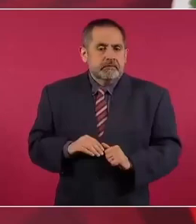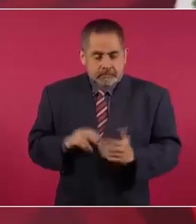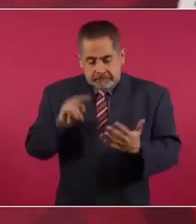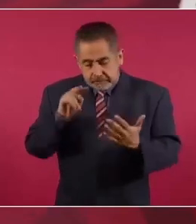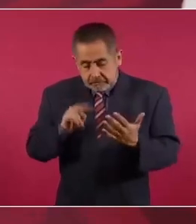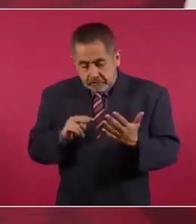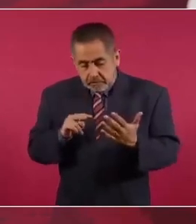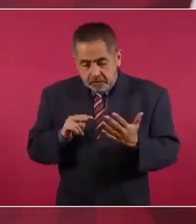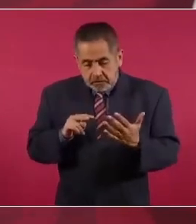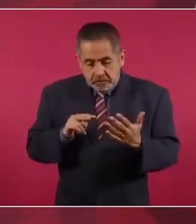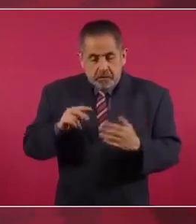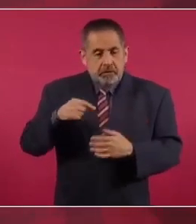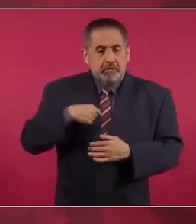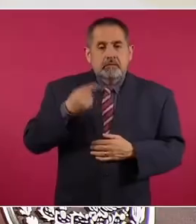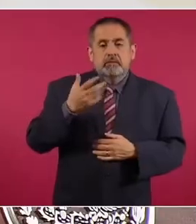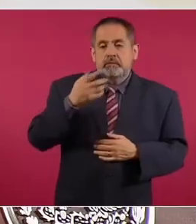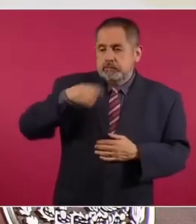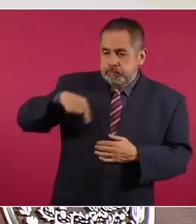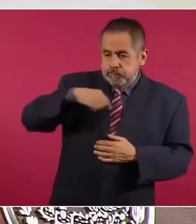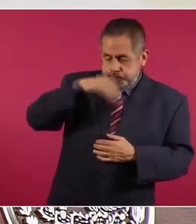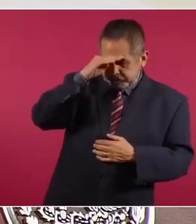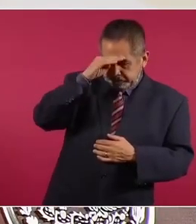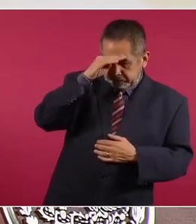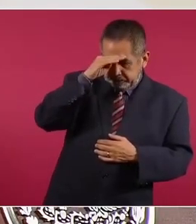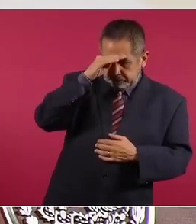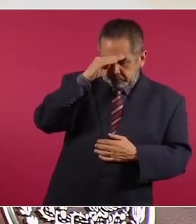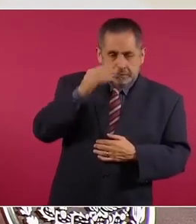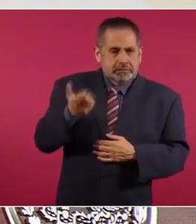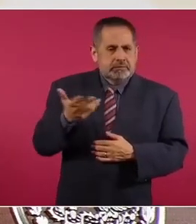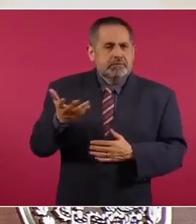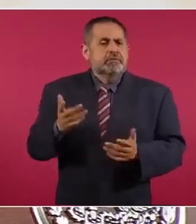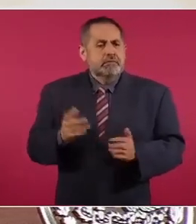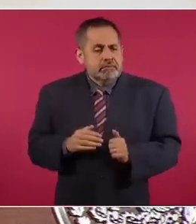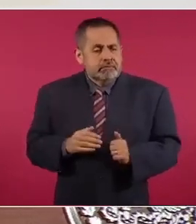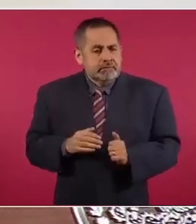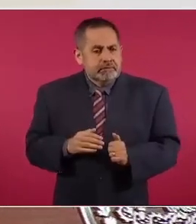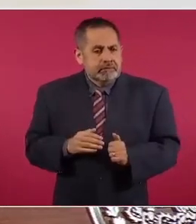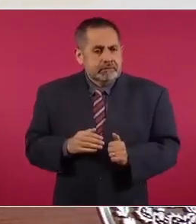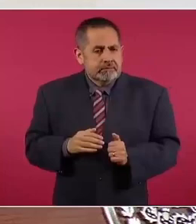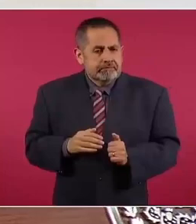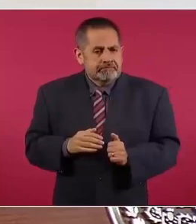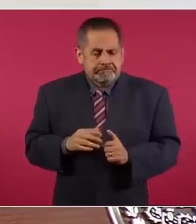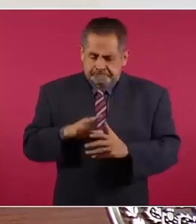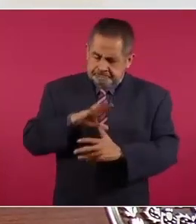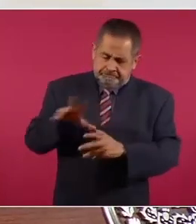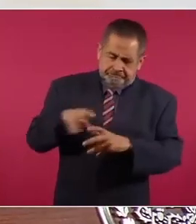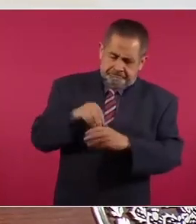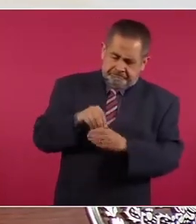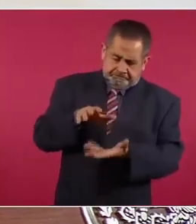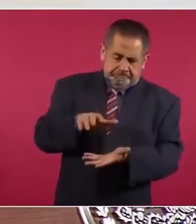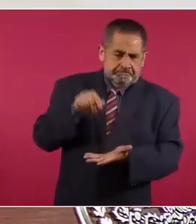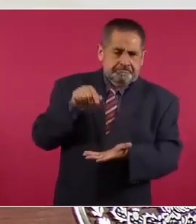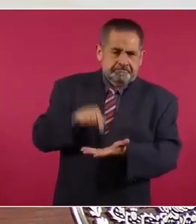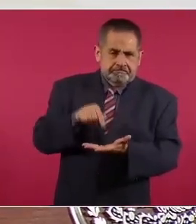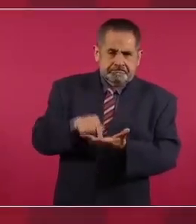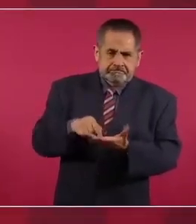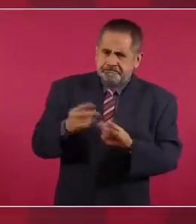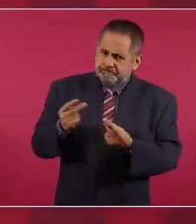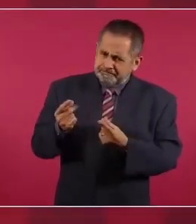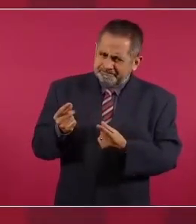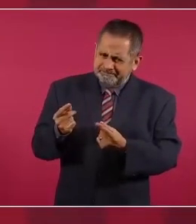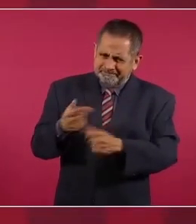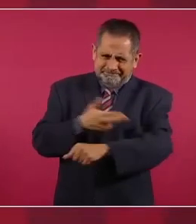pues lo que hicimos fue darle celeridad,